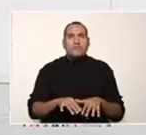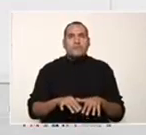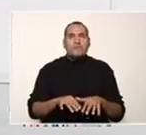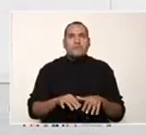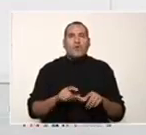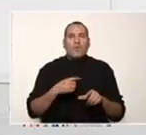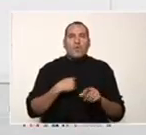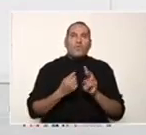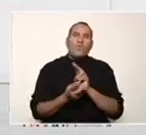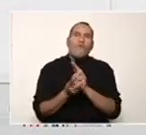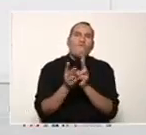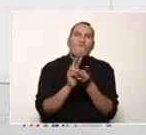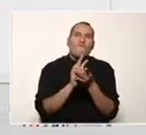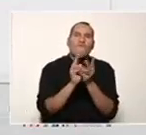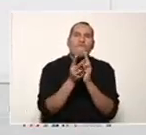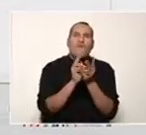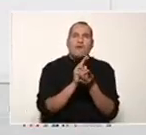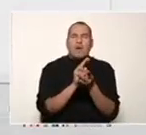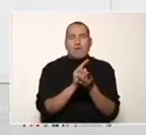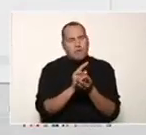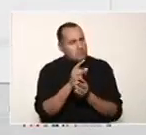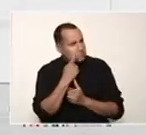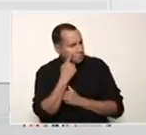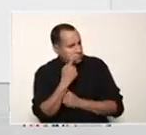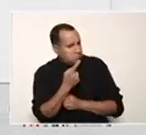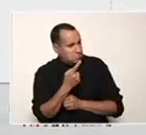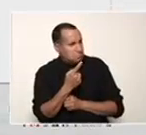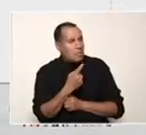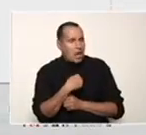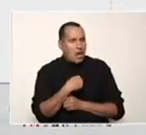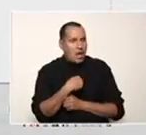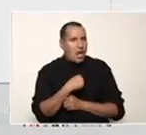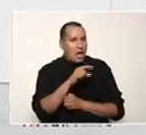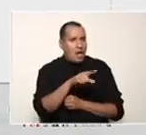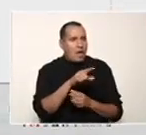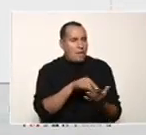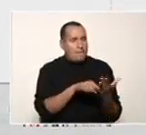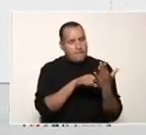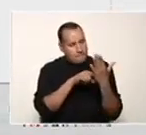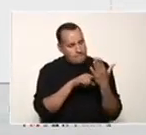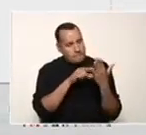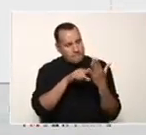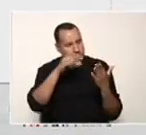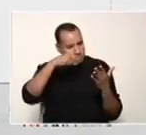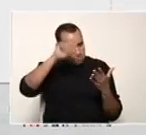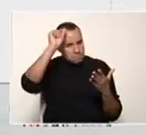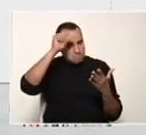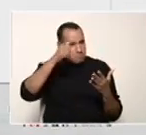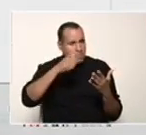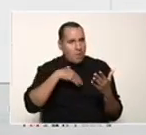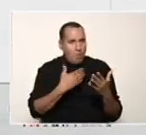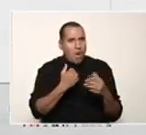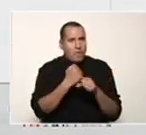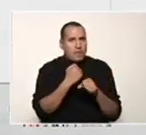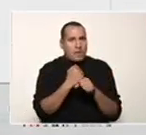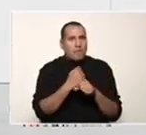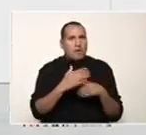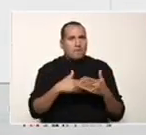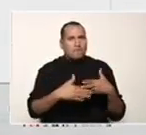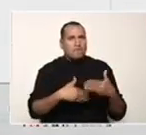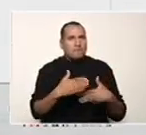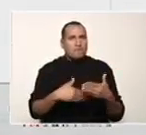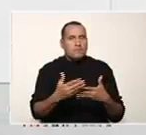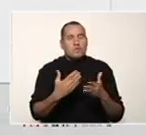variable nosotros podemos validar que la opción que se haya indicado sea una opción válida, de manera tal de que